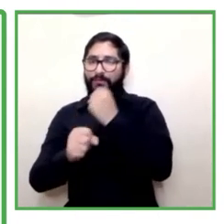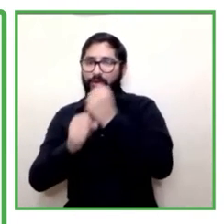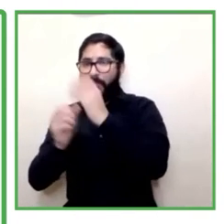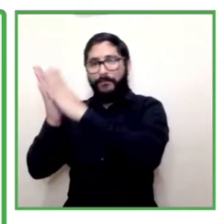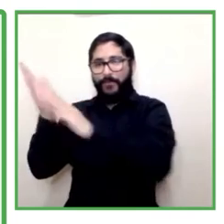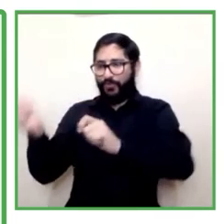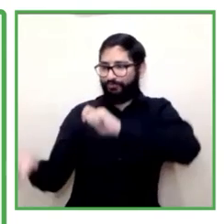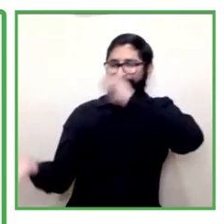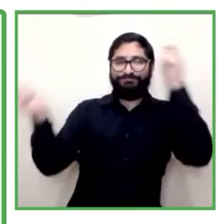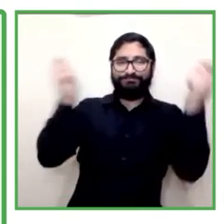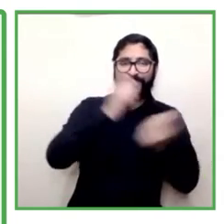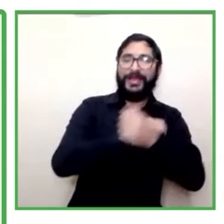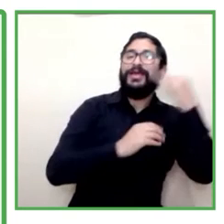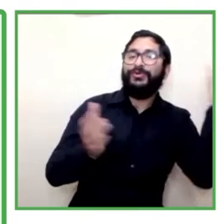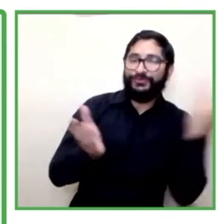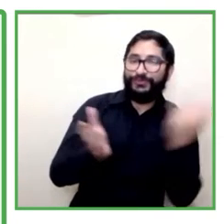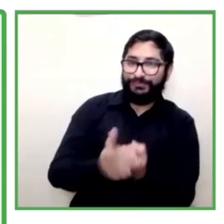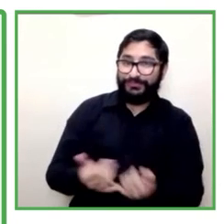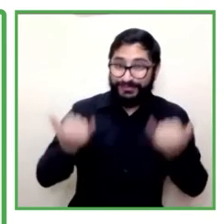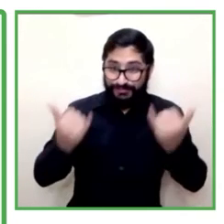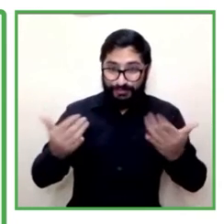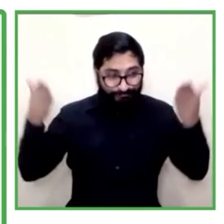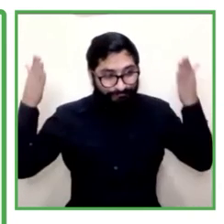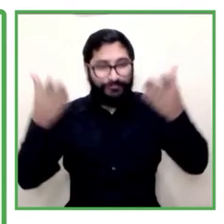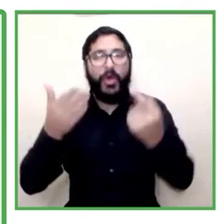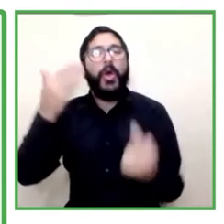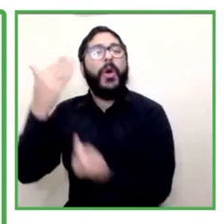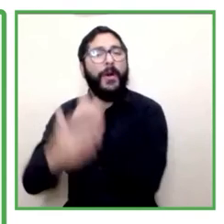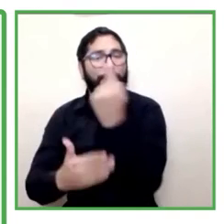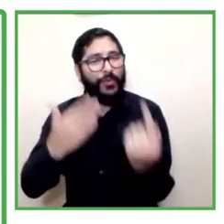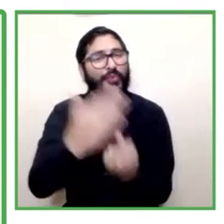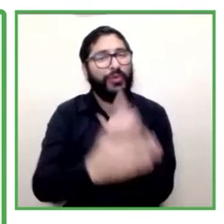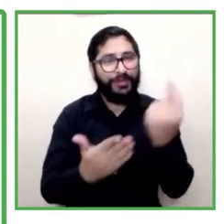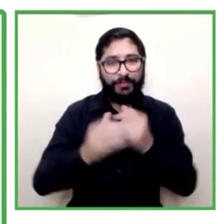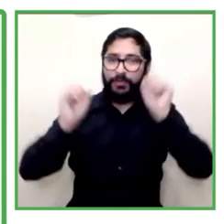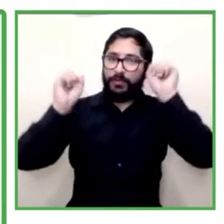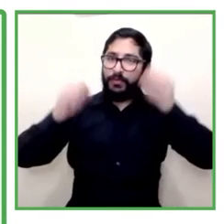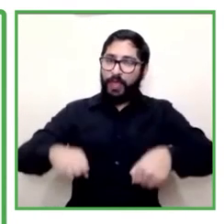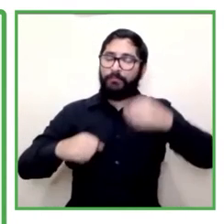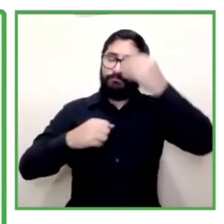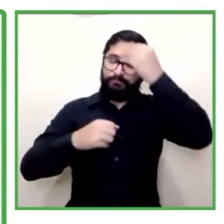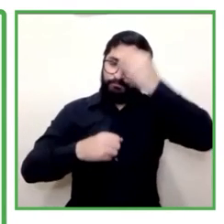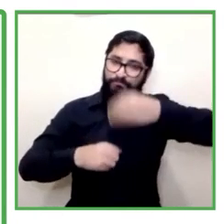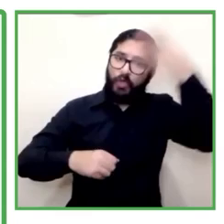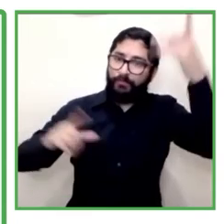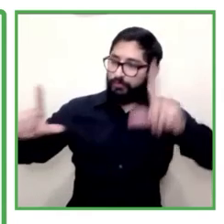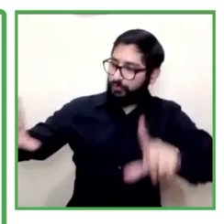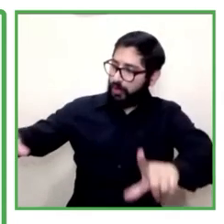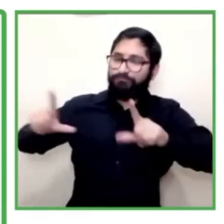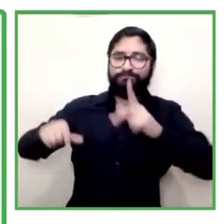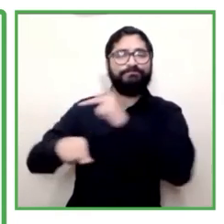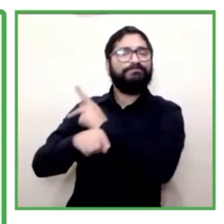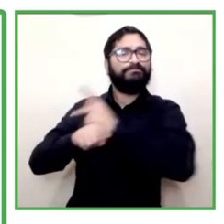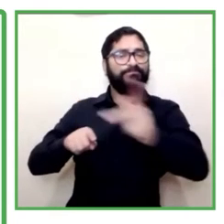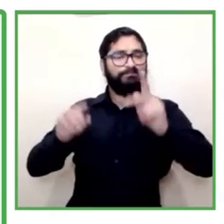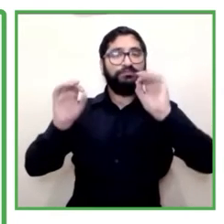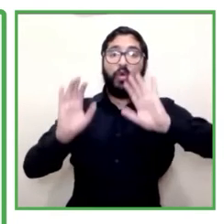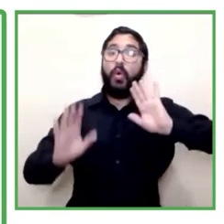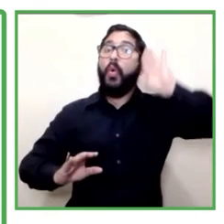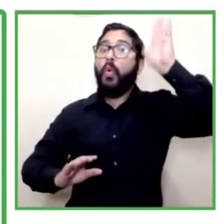a nuestros egresados y aprendices con discapacidad de vincularse laboralmente mantener los ajustes